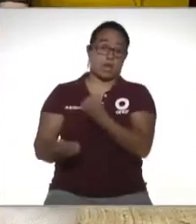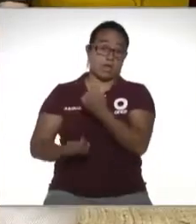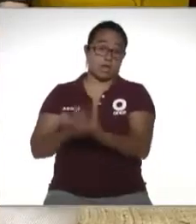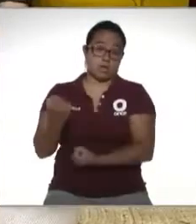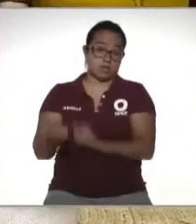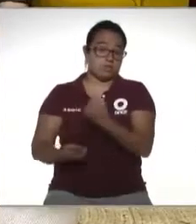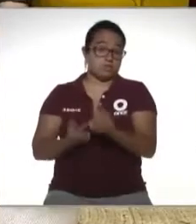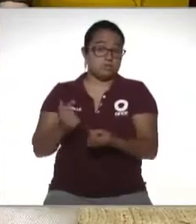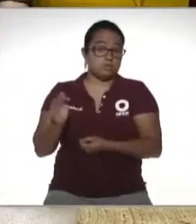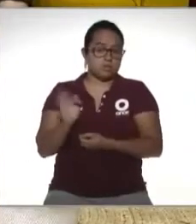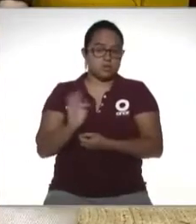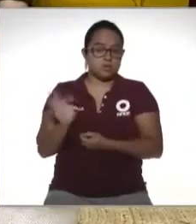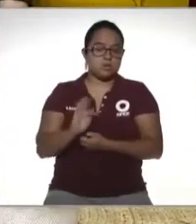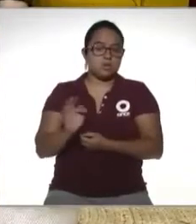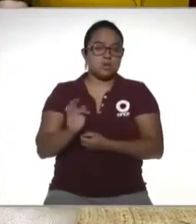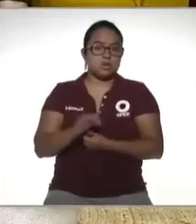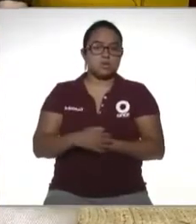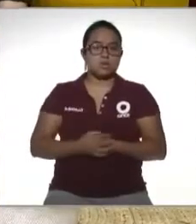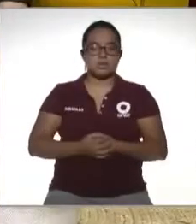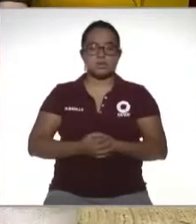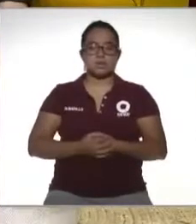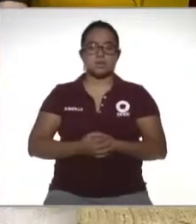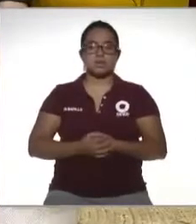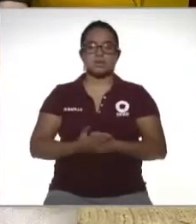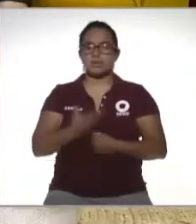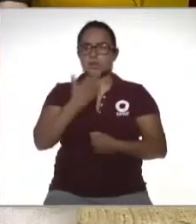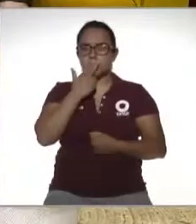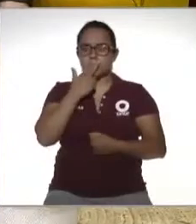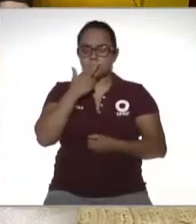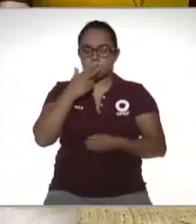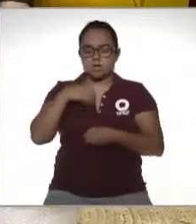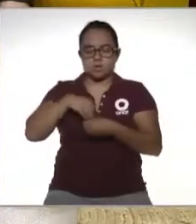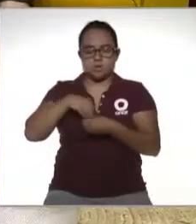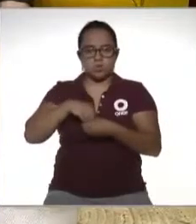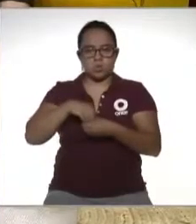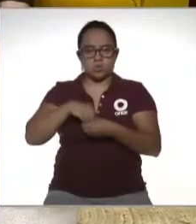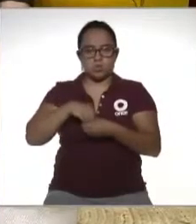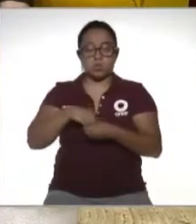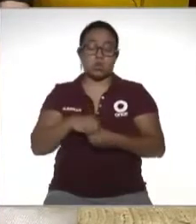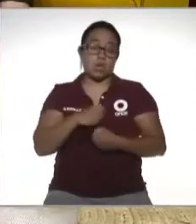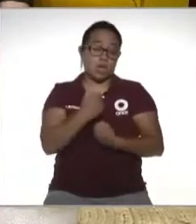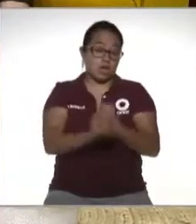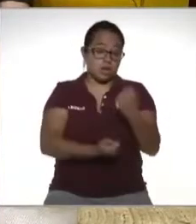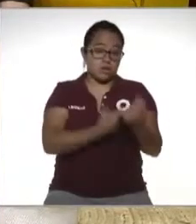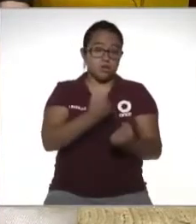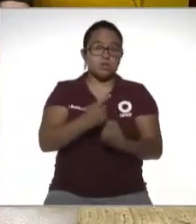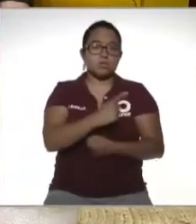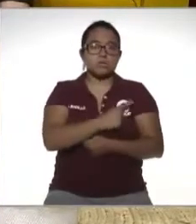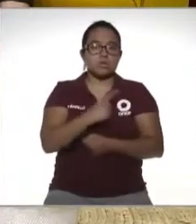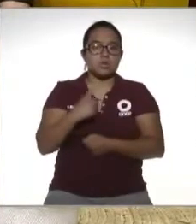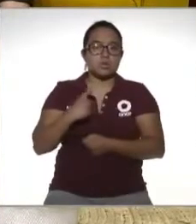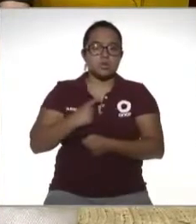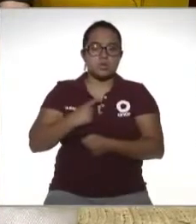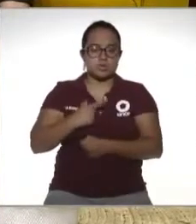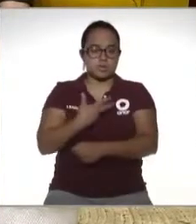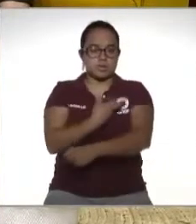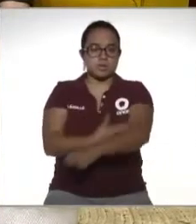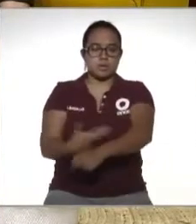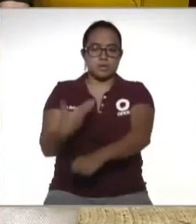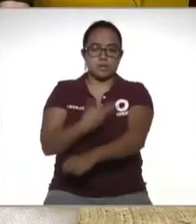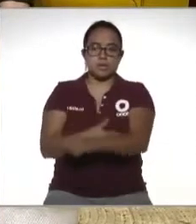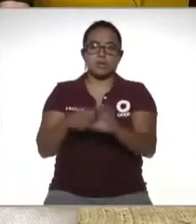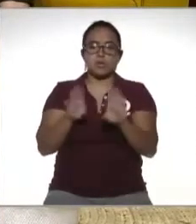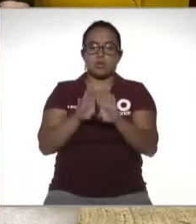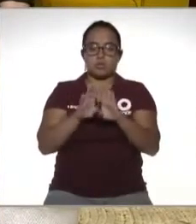puedes hacerlo únicamente con utilizar la contraseña hay otros casos en donde tienes que tramitar un